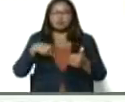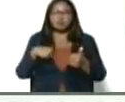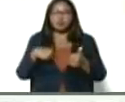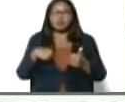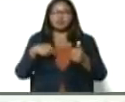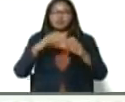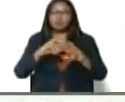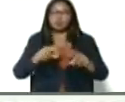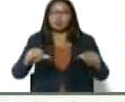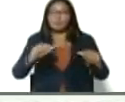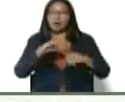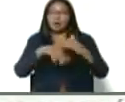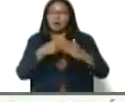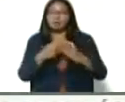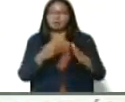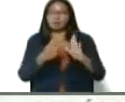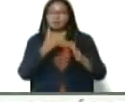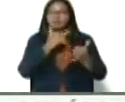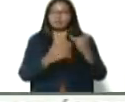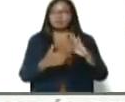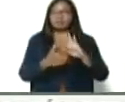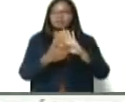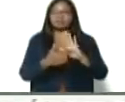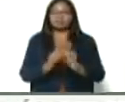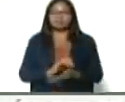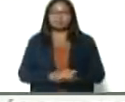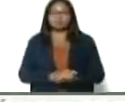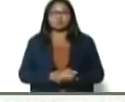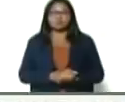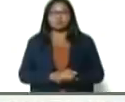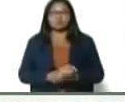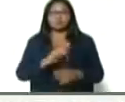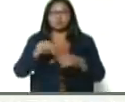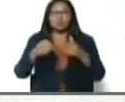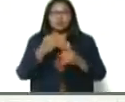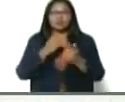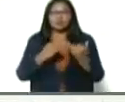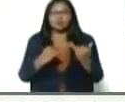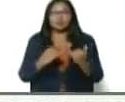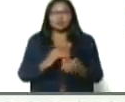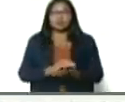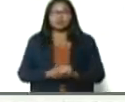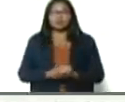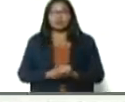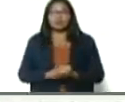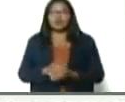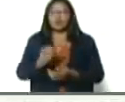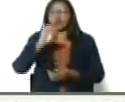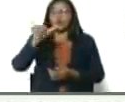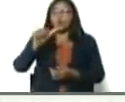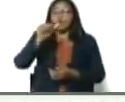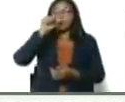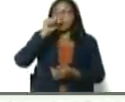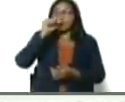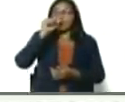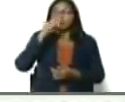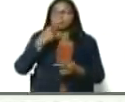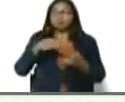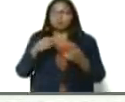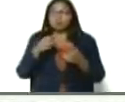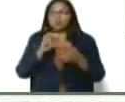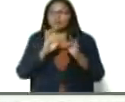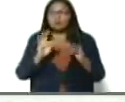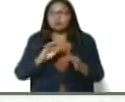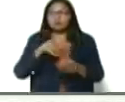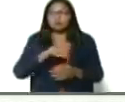hasta tener, el producto, final, luego, una línea, que es de jugos, y otra línea, que ya vamos a